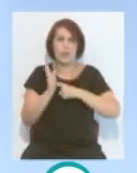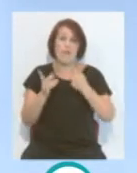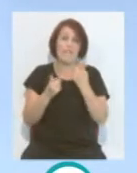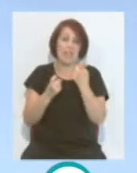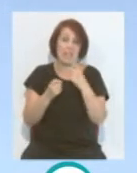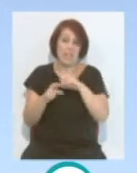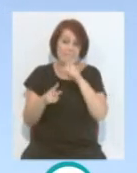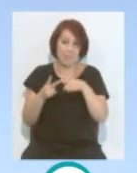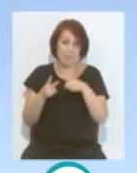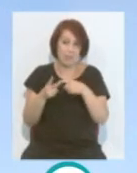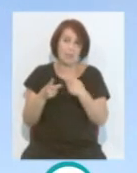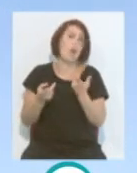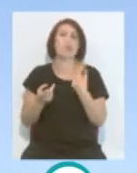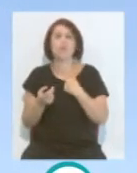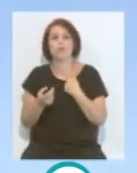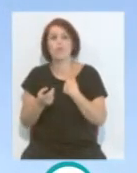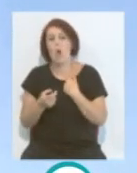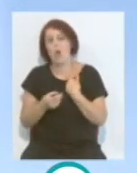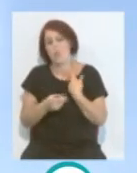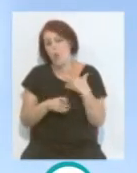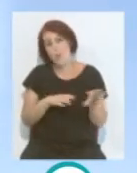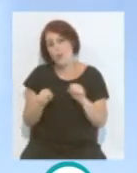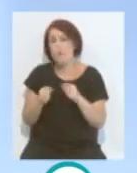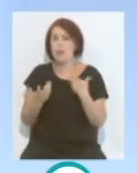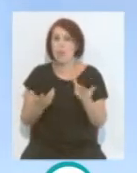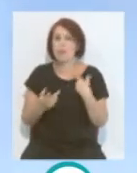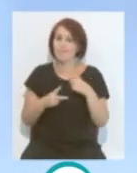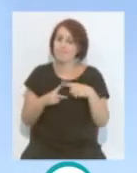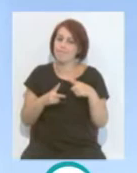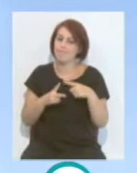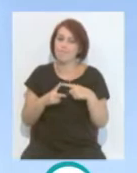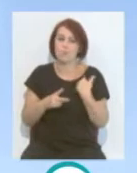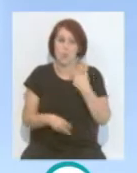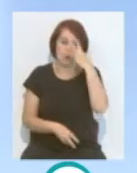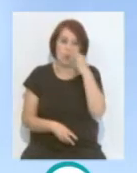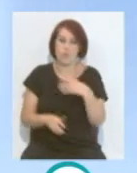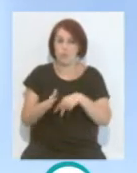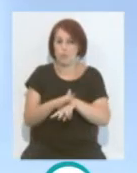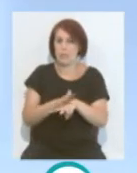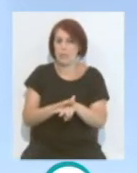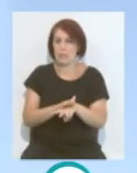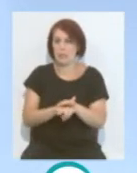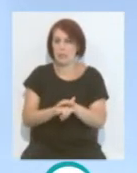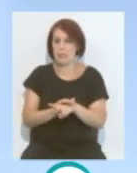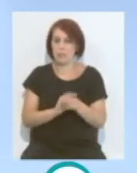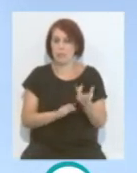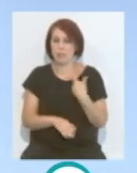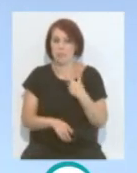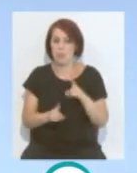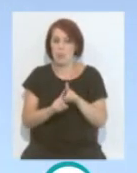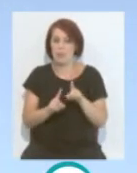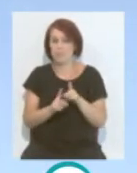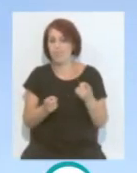Alarcón. Lo que pasa es que tenía otros que haceres. Pero sí, Haroyan creo que es un futbolista que se sale totalmente de